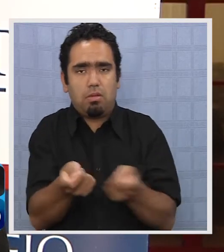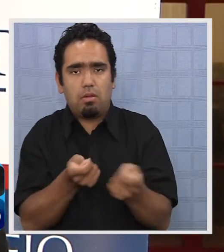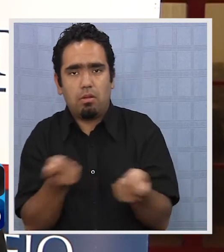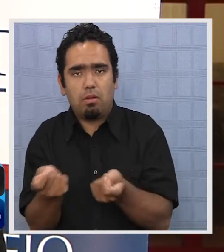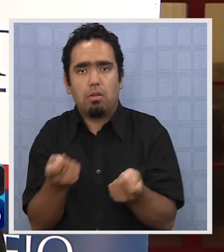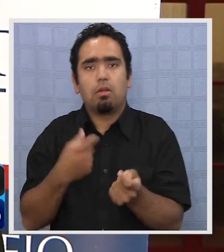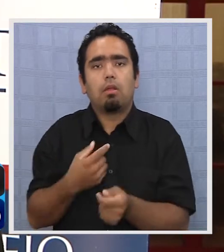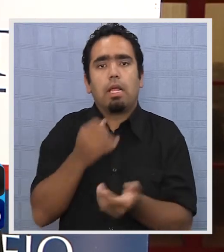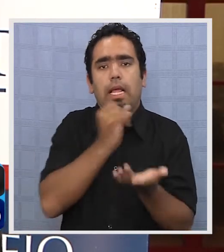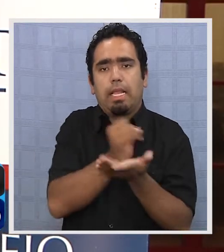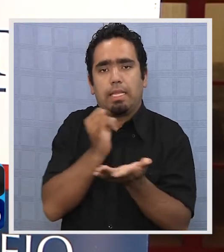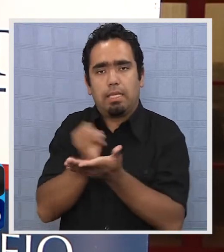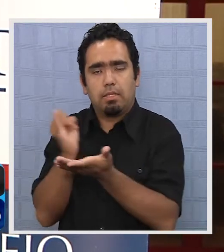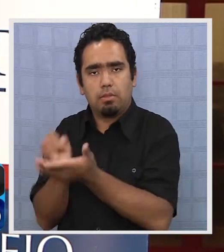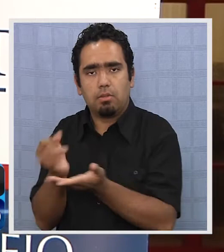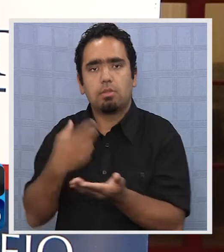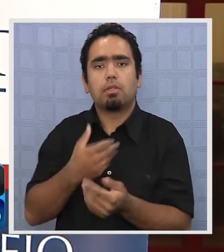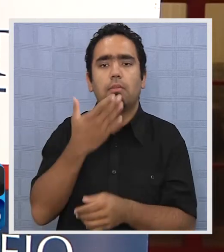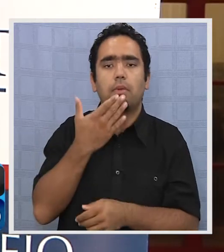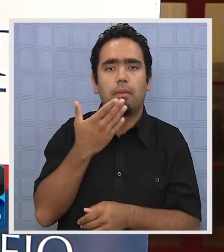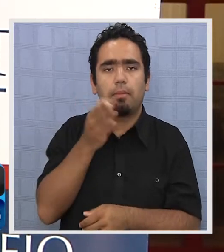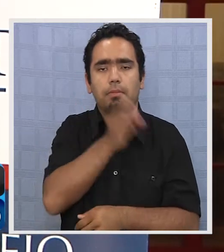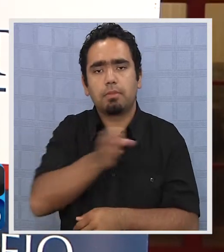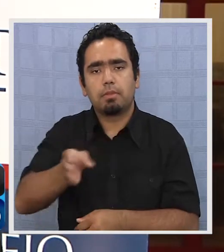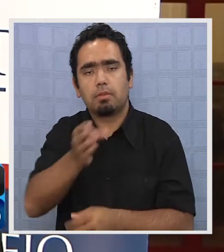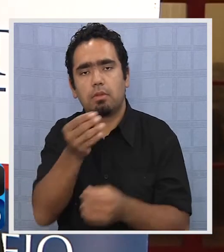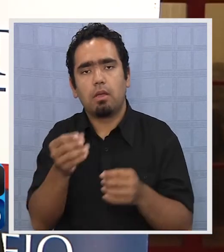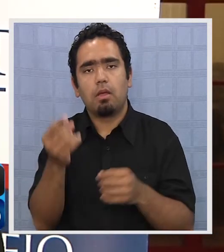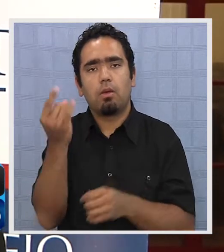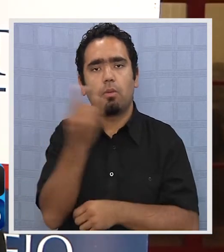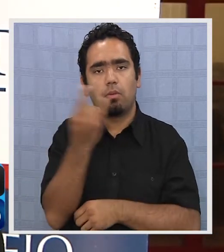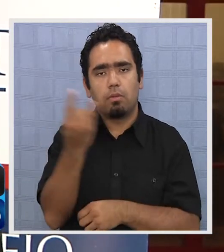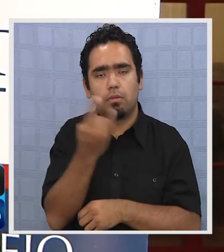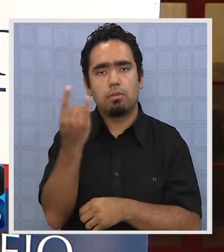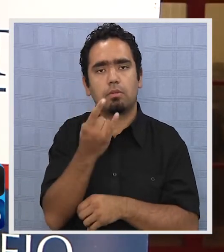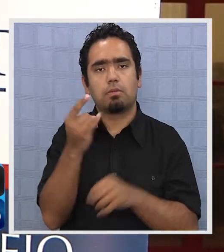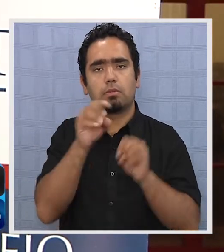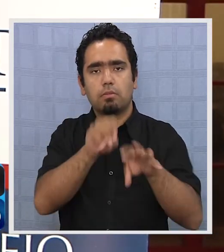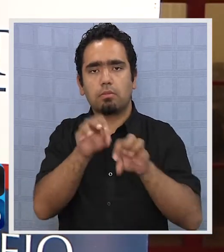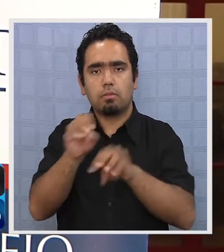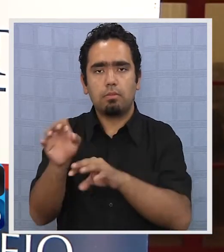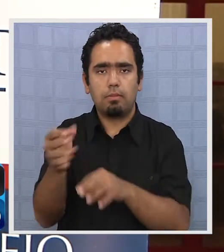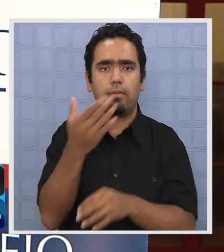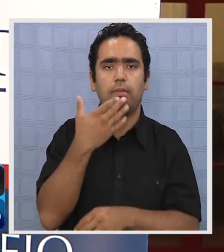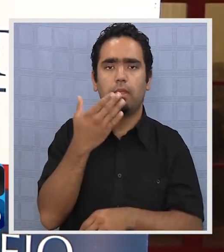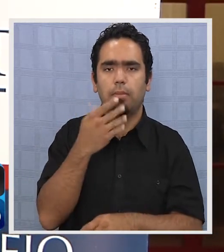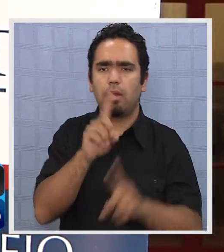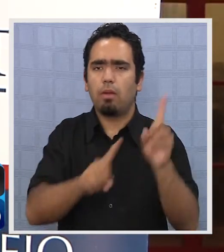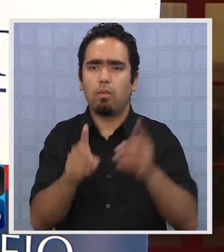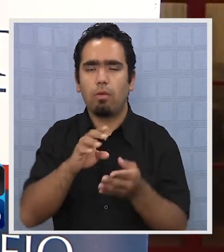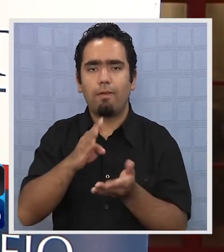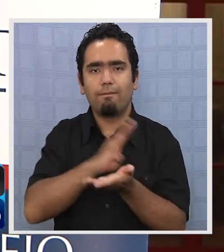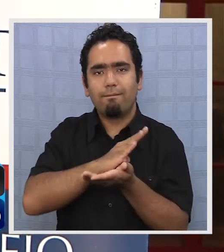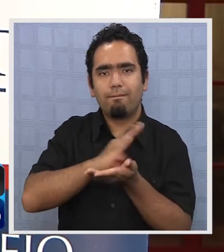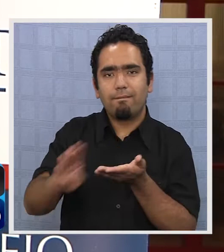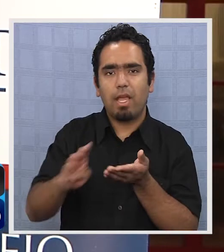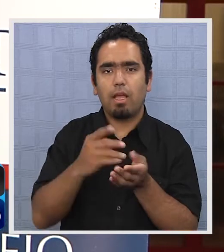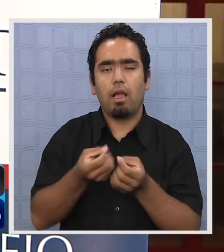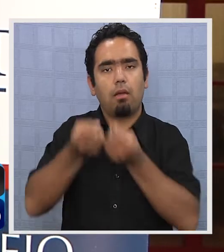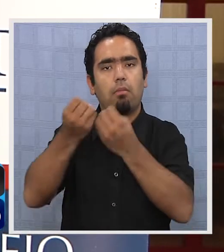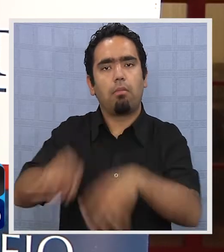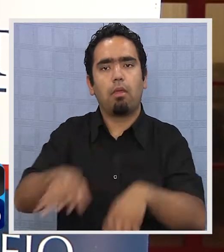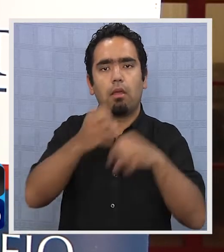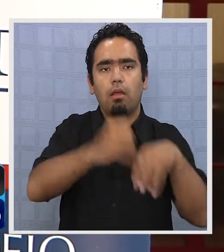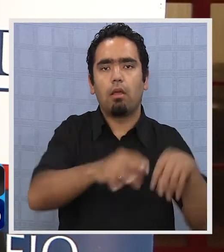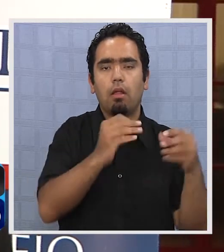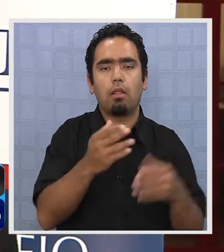costos económicos para nuestras instituciones y para nuestros estudiantes, con pérdidas de becas, pérdidas de becas de